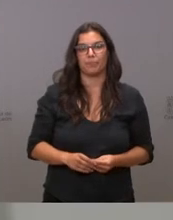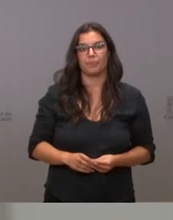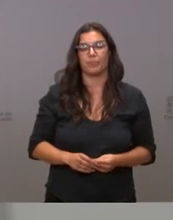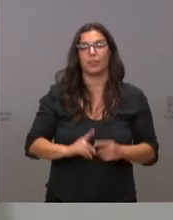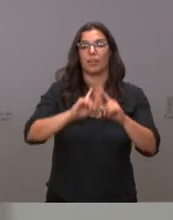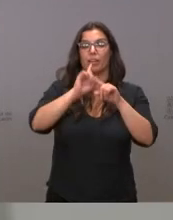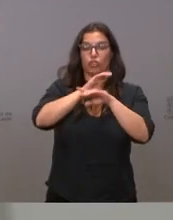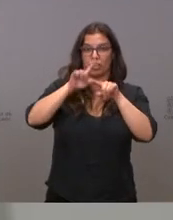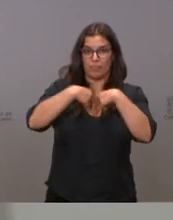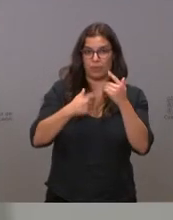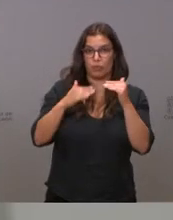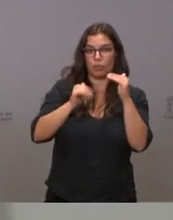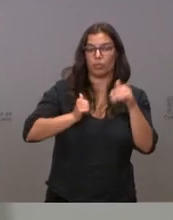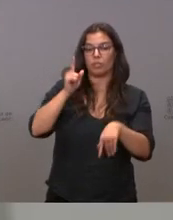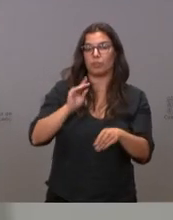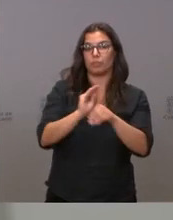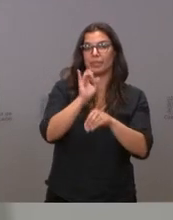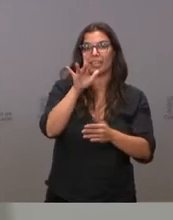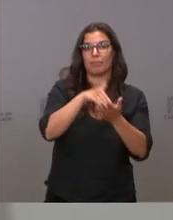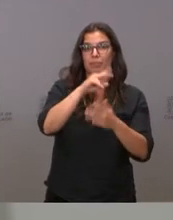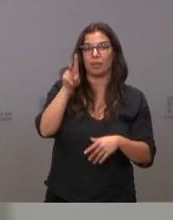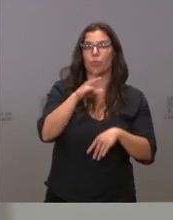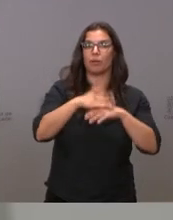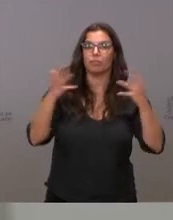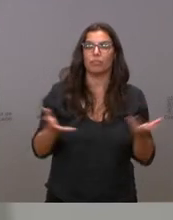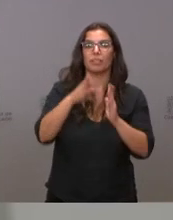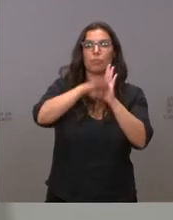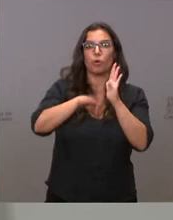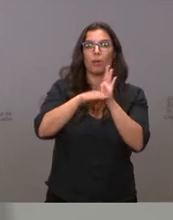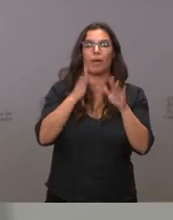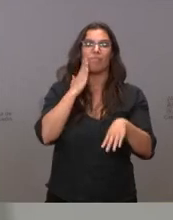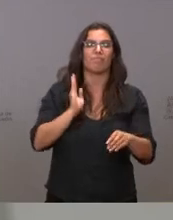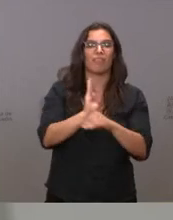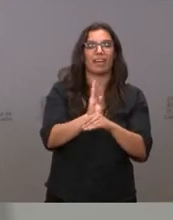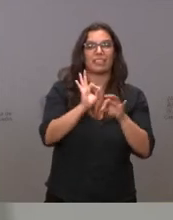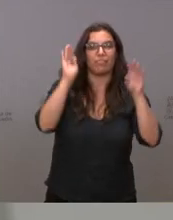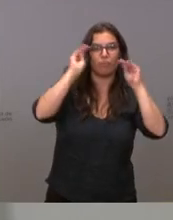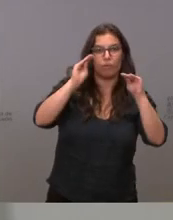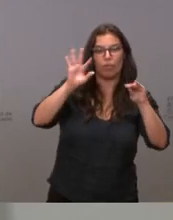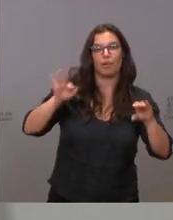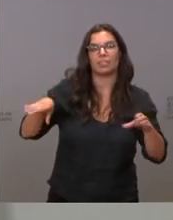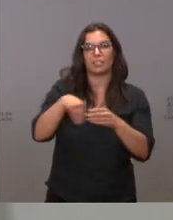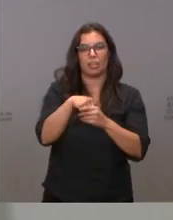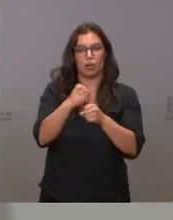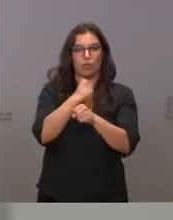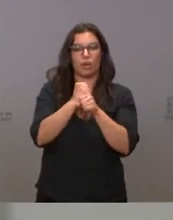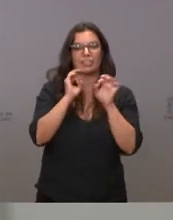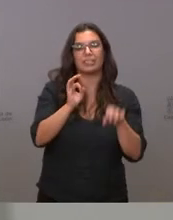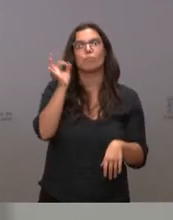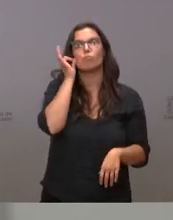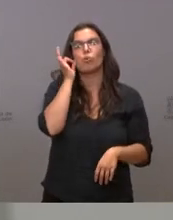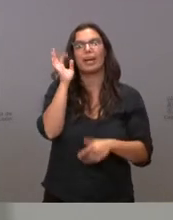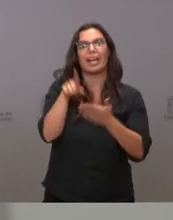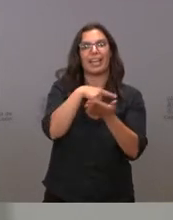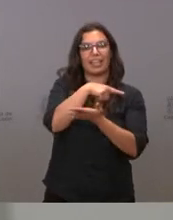de Igualdad de Oportunidades destina una subvención de 15.000 euros para fomentar el programa de becas de formación e inserción laboral de mujeres gitanas con